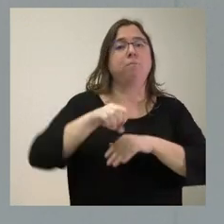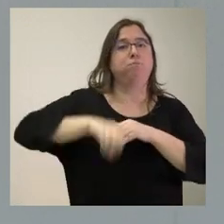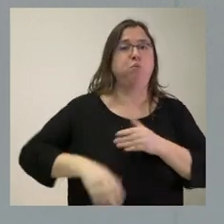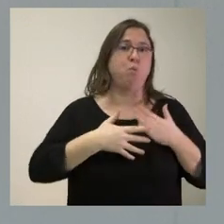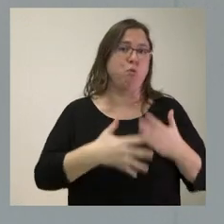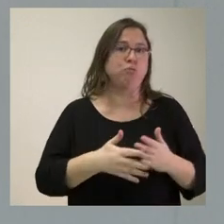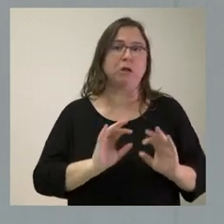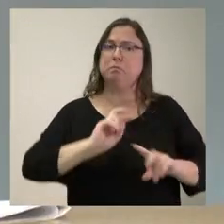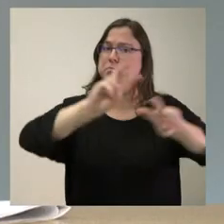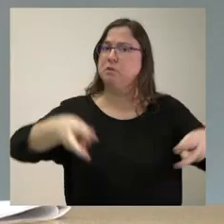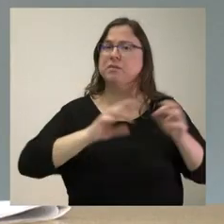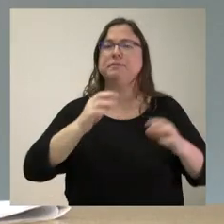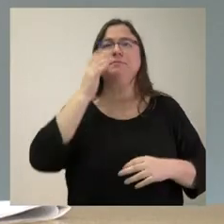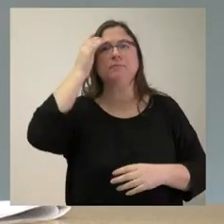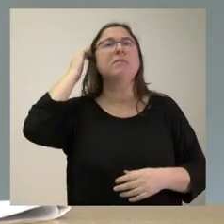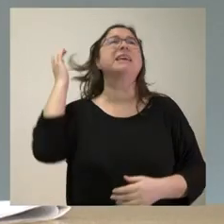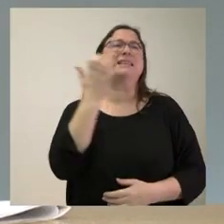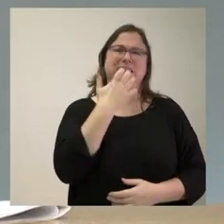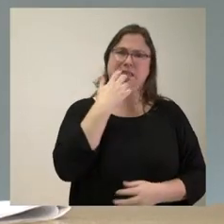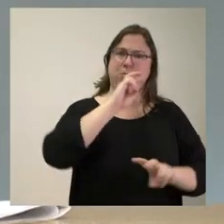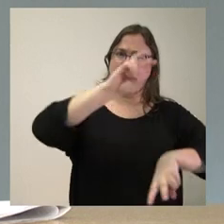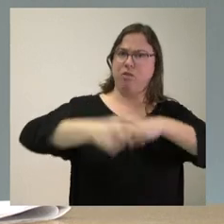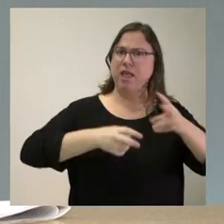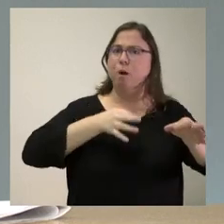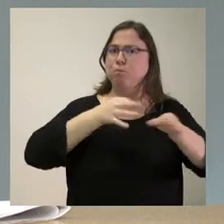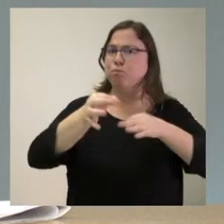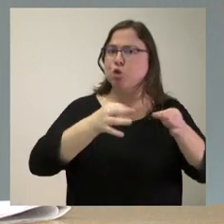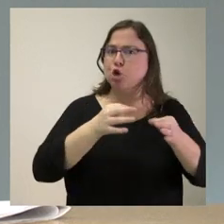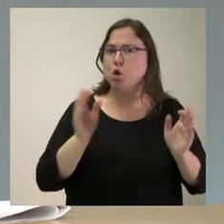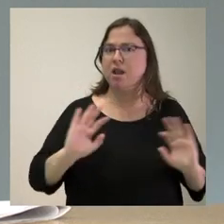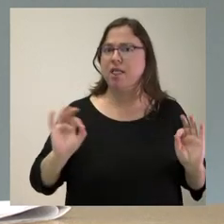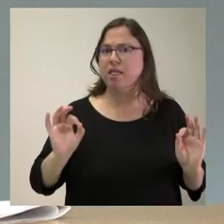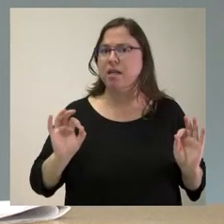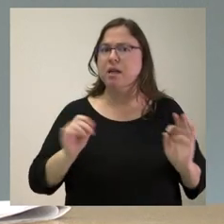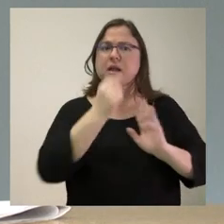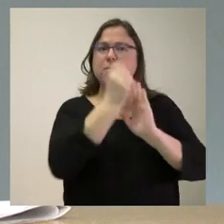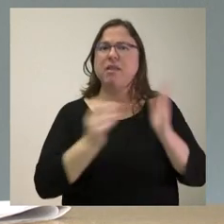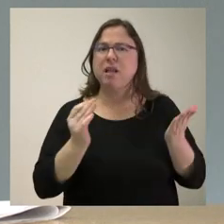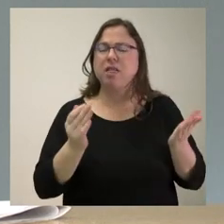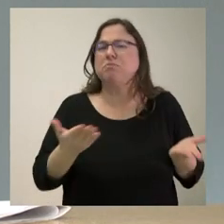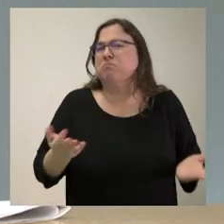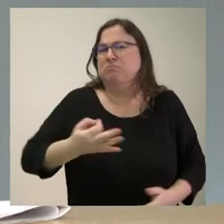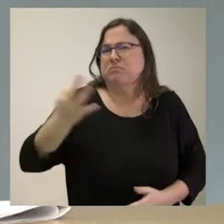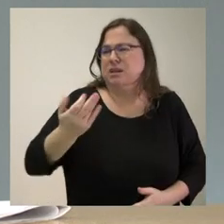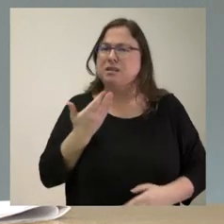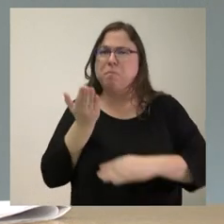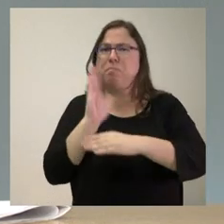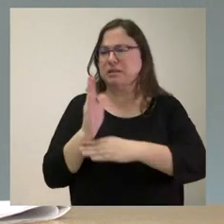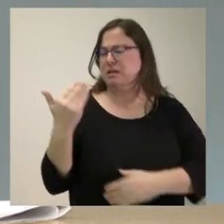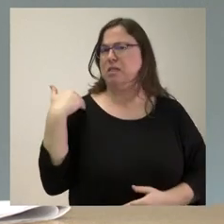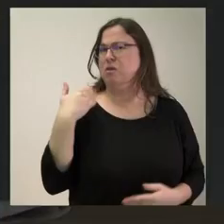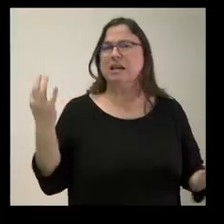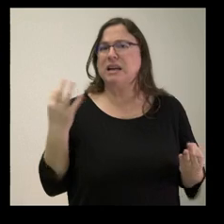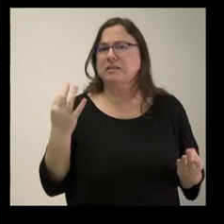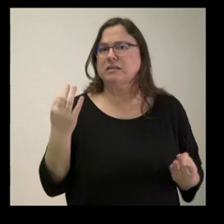embarazo. Si no se aprobó protocolo alguno ni ninguna medida, ¿qué fue lo que se presentó la